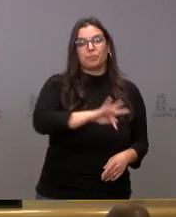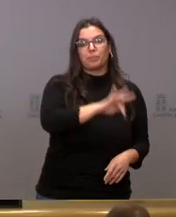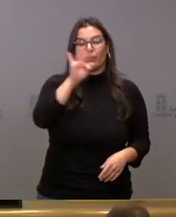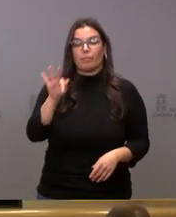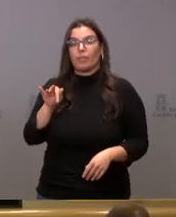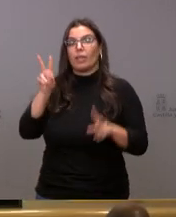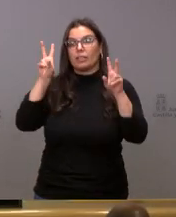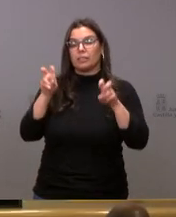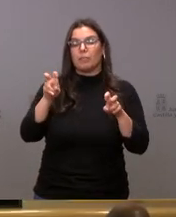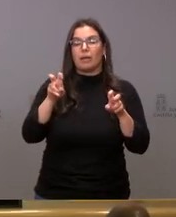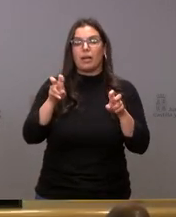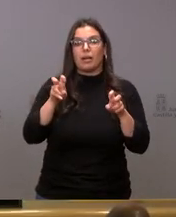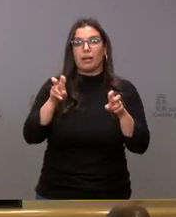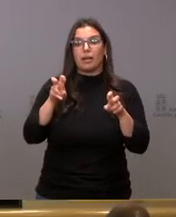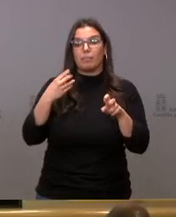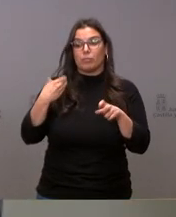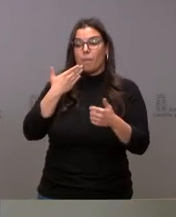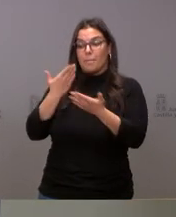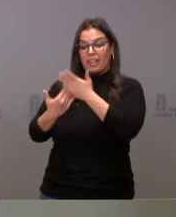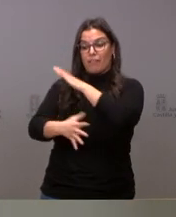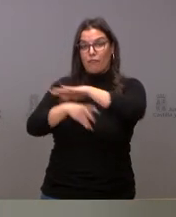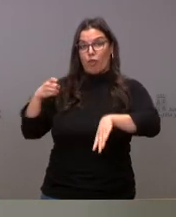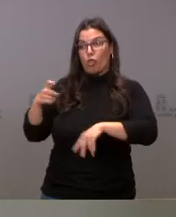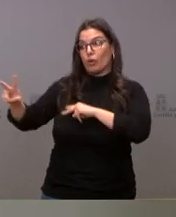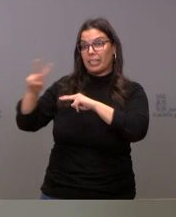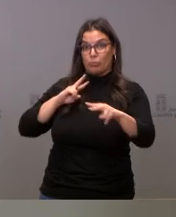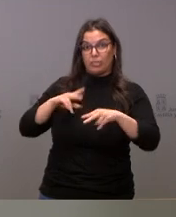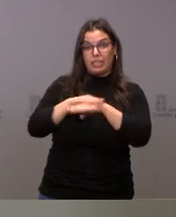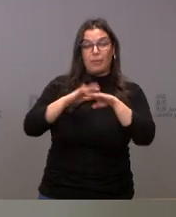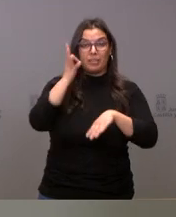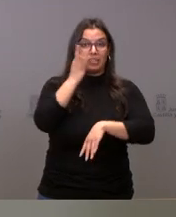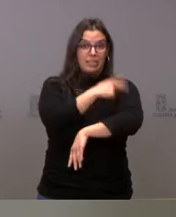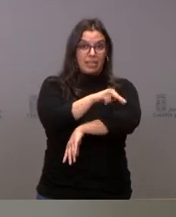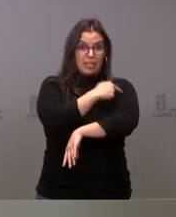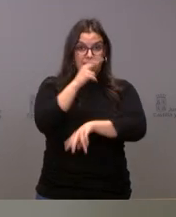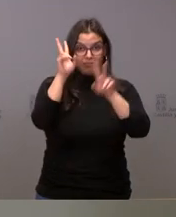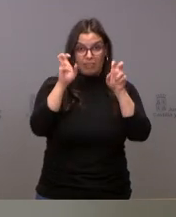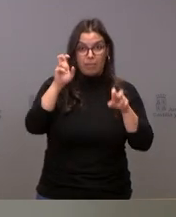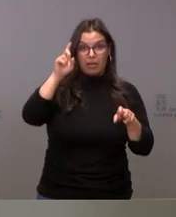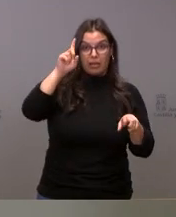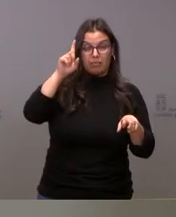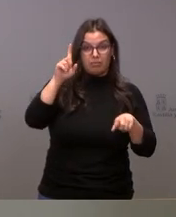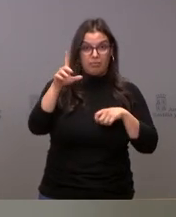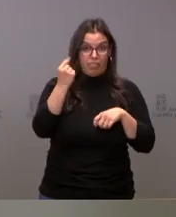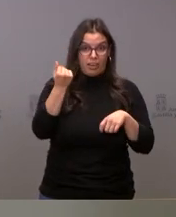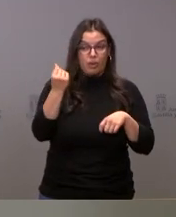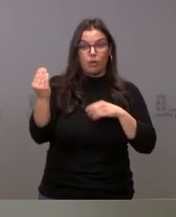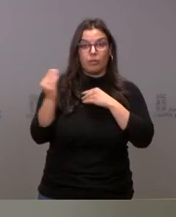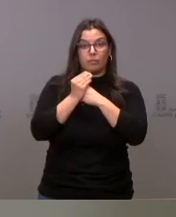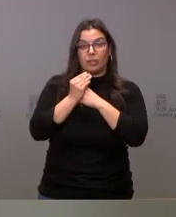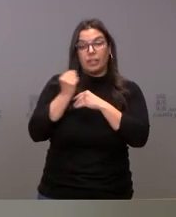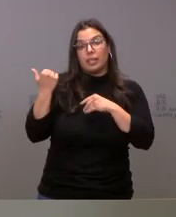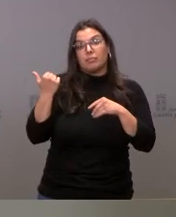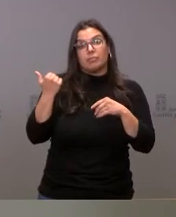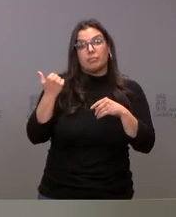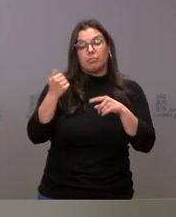cuanto a la respuesta que dio la ministra de Sanidad a la petición de Castilla y León sobre los fondos COVID, es un tipo de respuesta que a